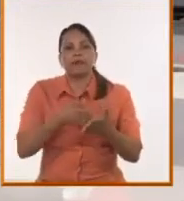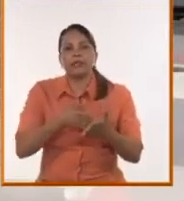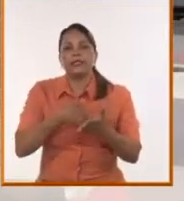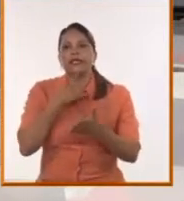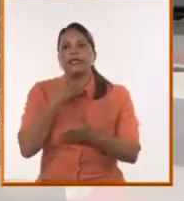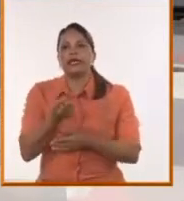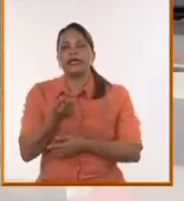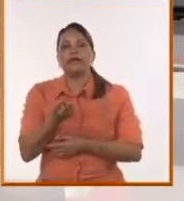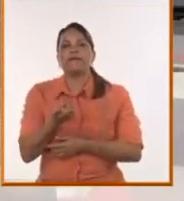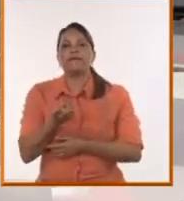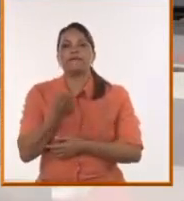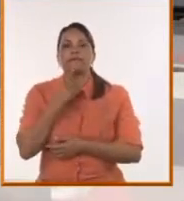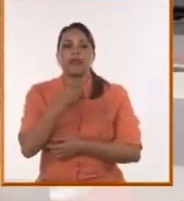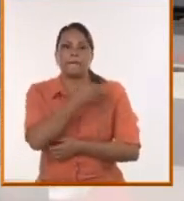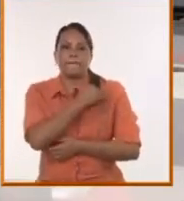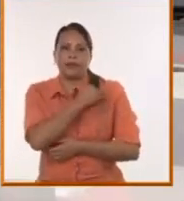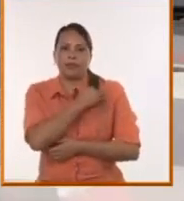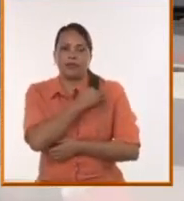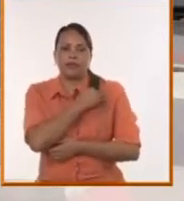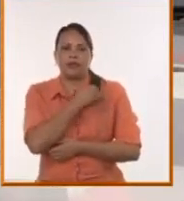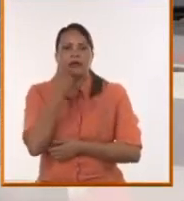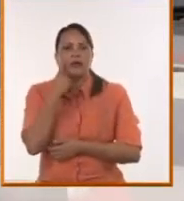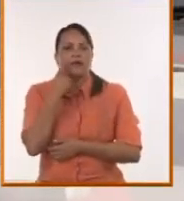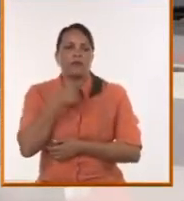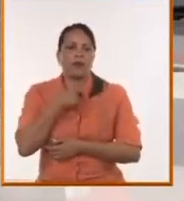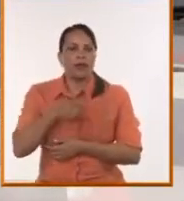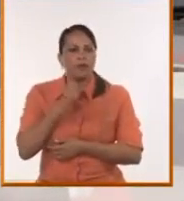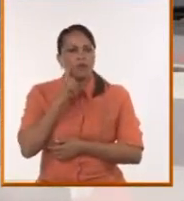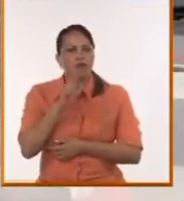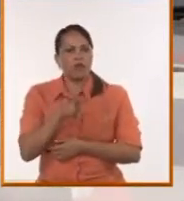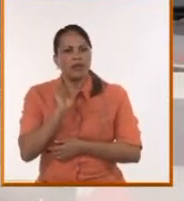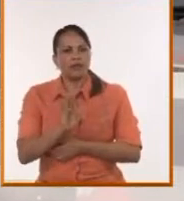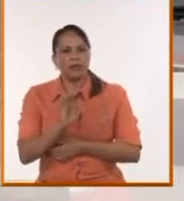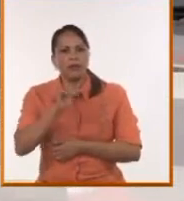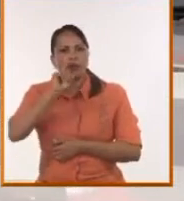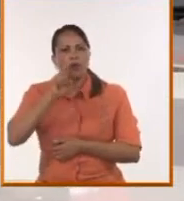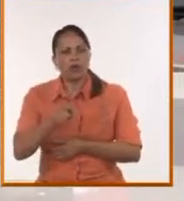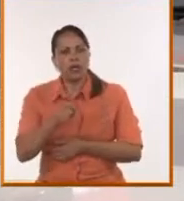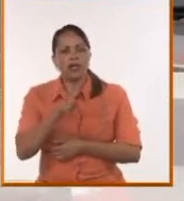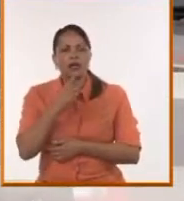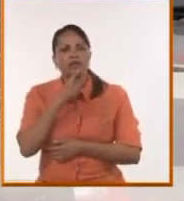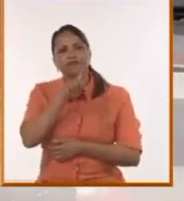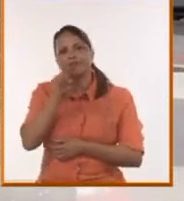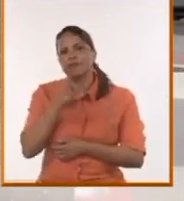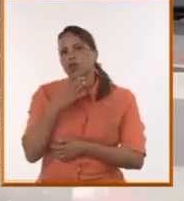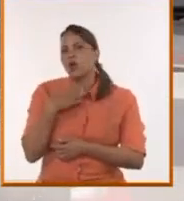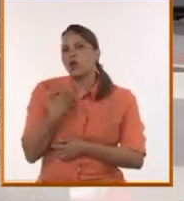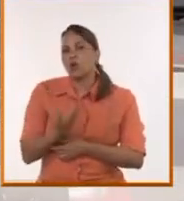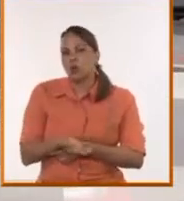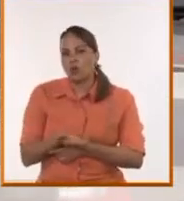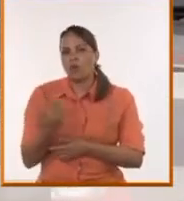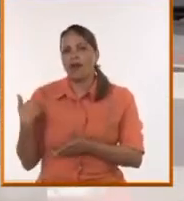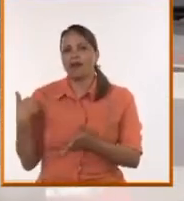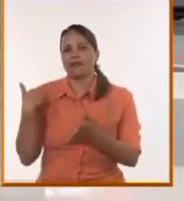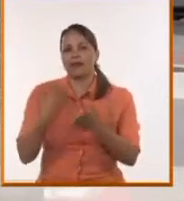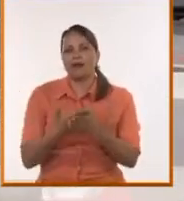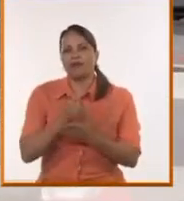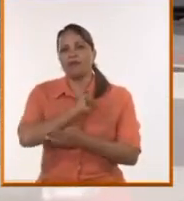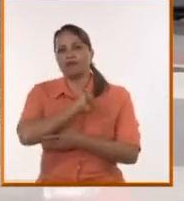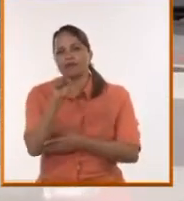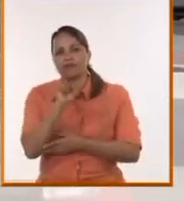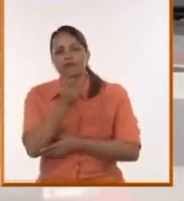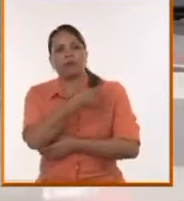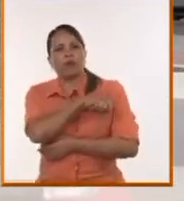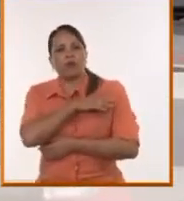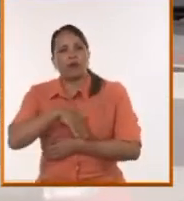militar. Lo ves así en el caso de Ucrania. ¿Cómo se ha logrado que una población